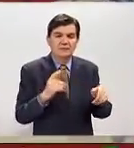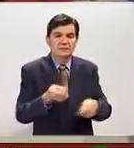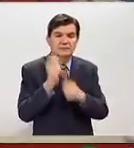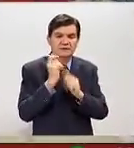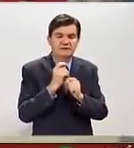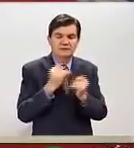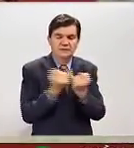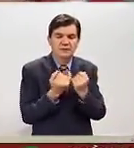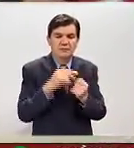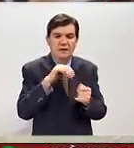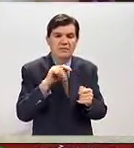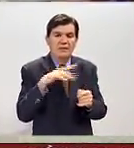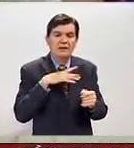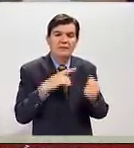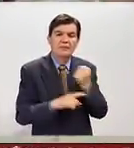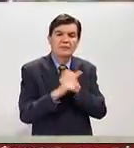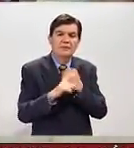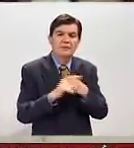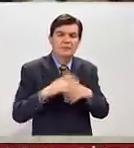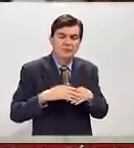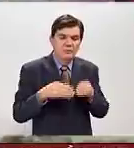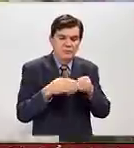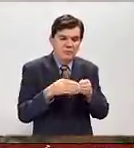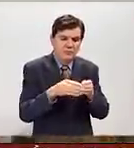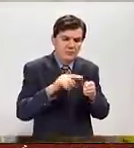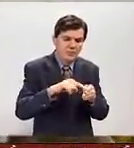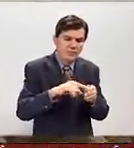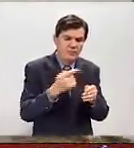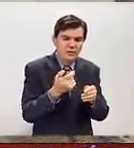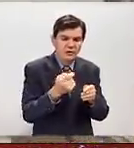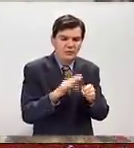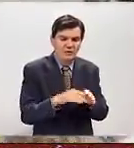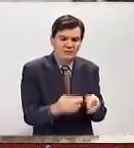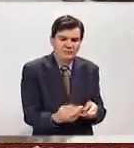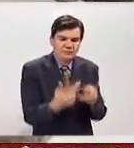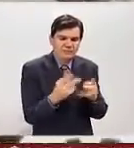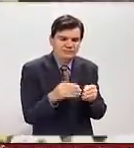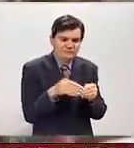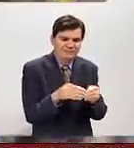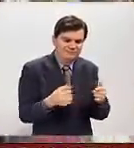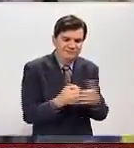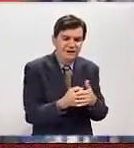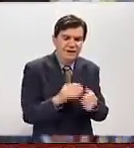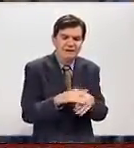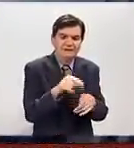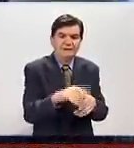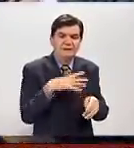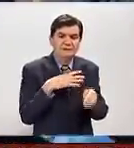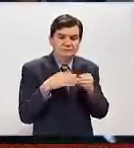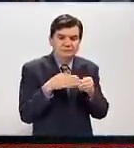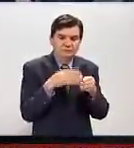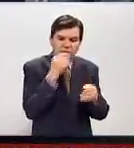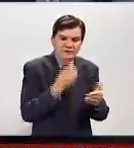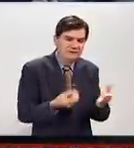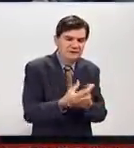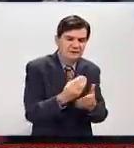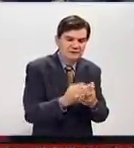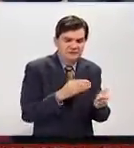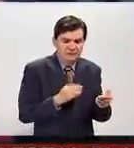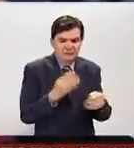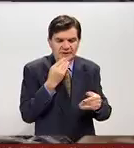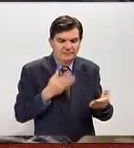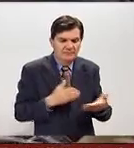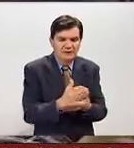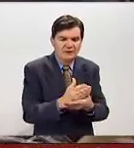en Manta había un problema del puerto, había quedado un poco lastimado el puerto, entonces las embarcaciones no podían llegar con